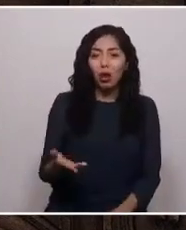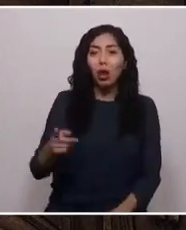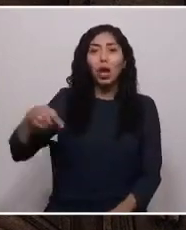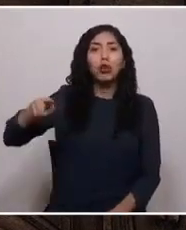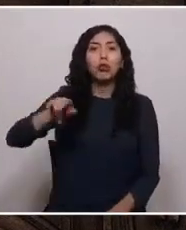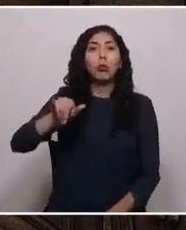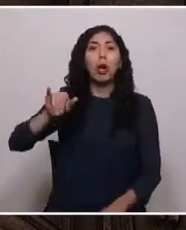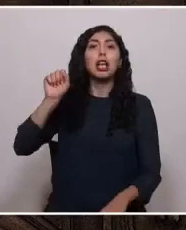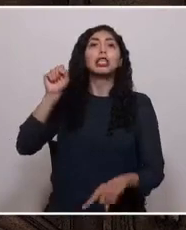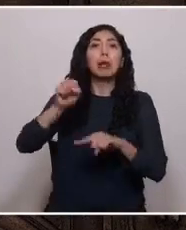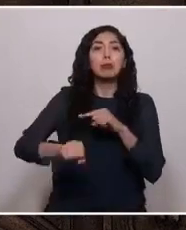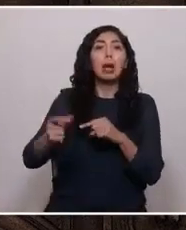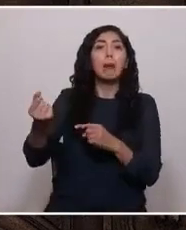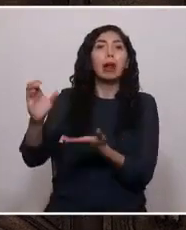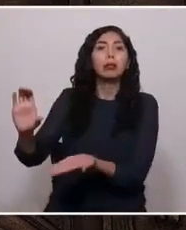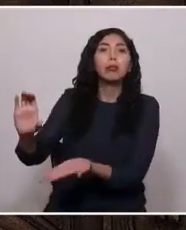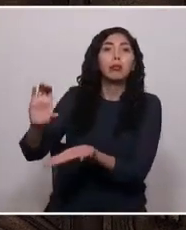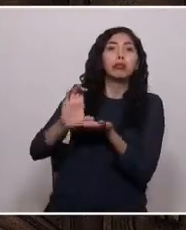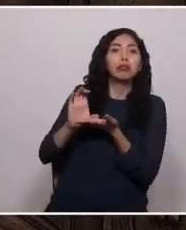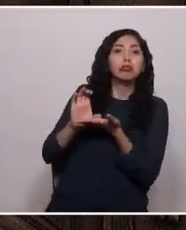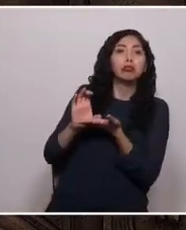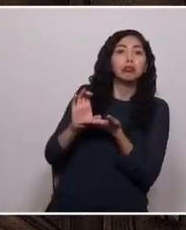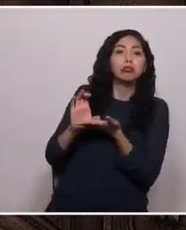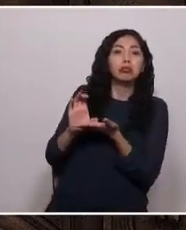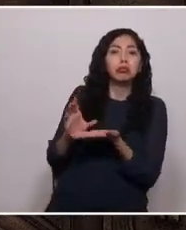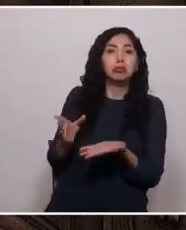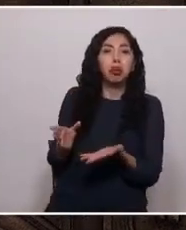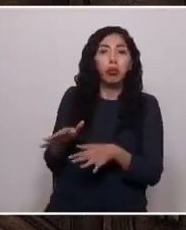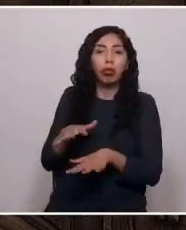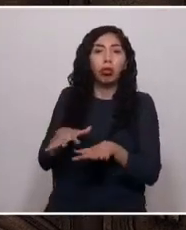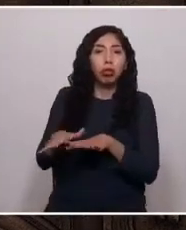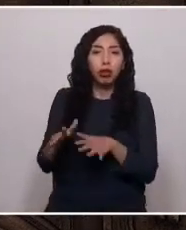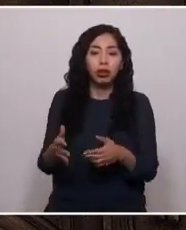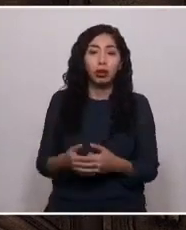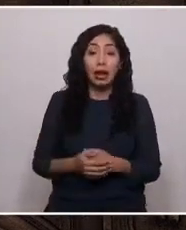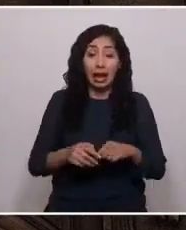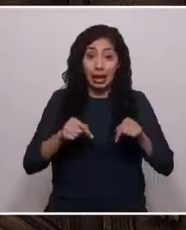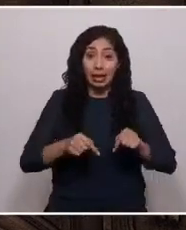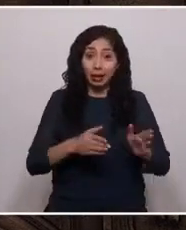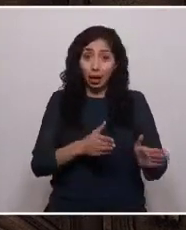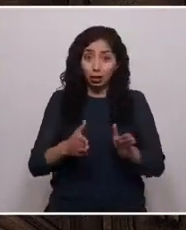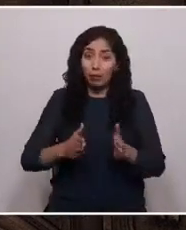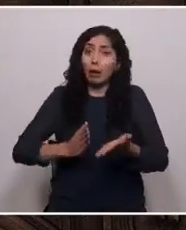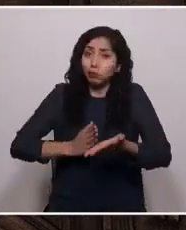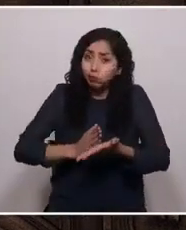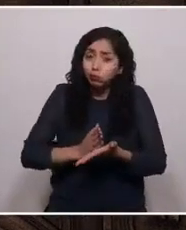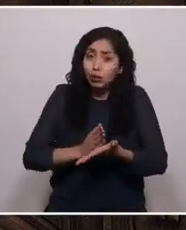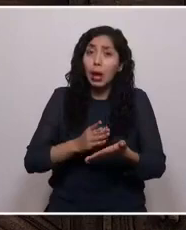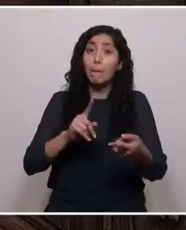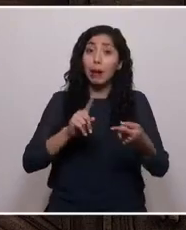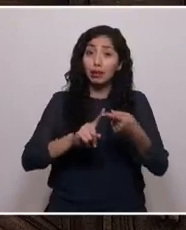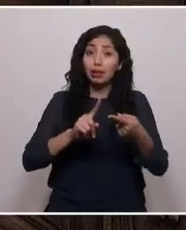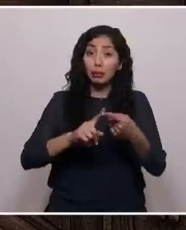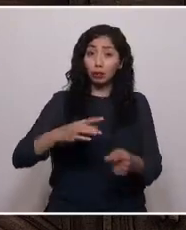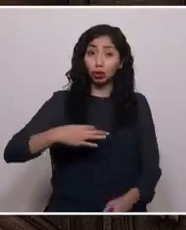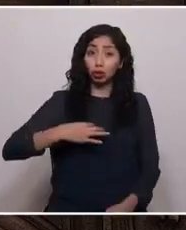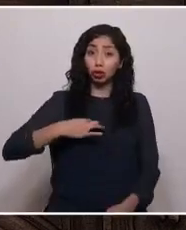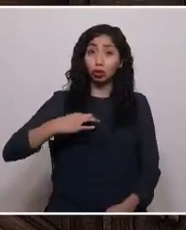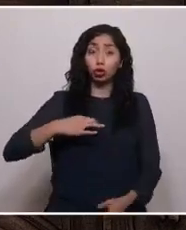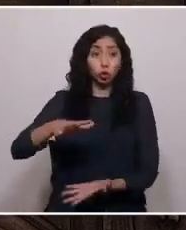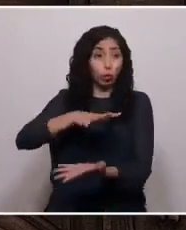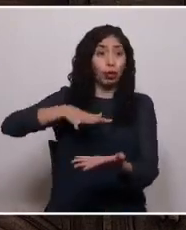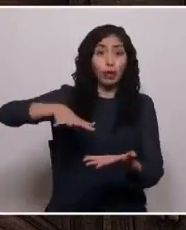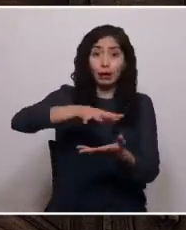el financiamiento de sus propios promotores. En esta etapa que estamos iniciando, la participación ciudadana, los asuntos